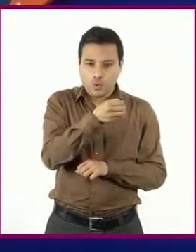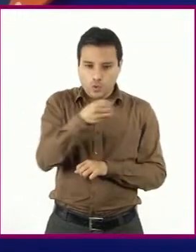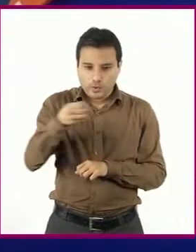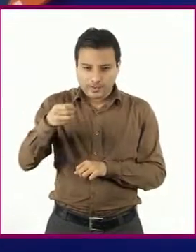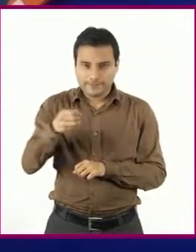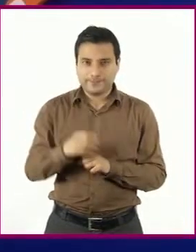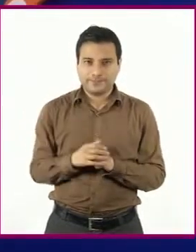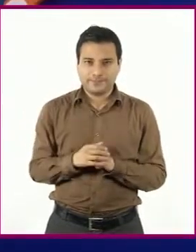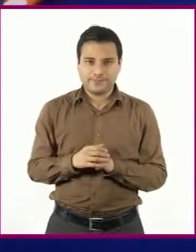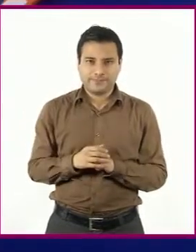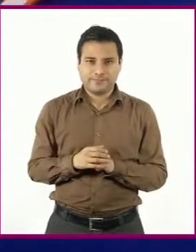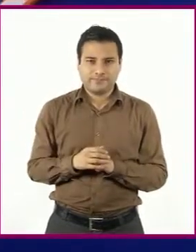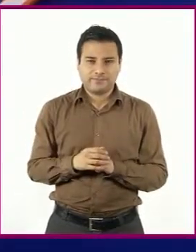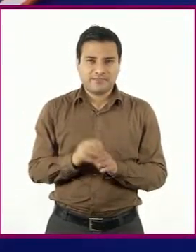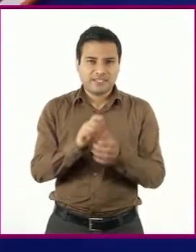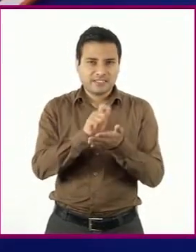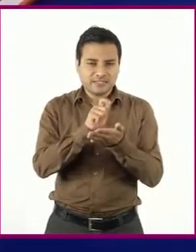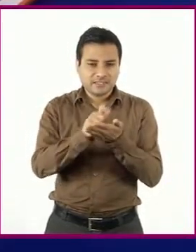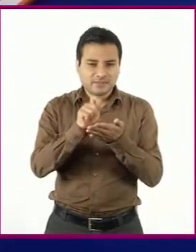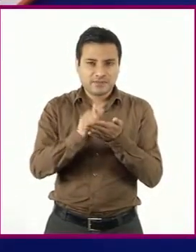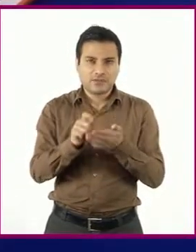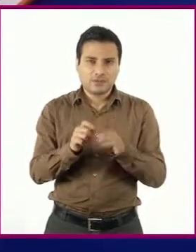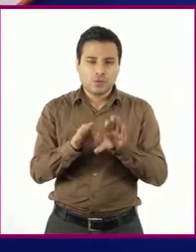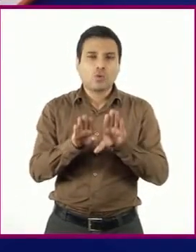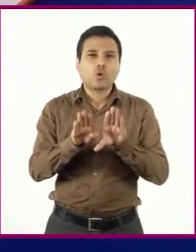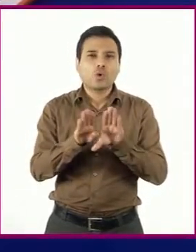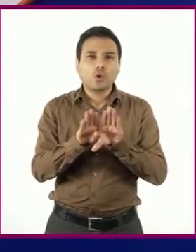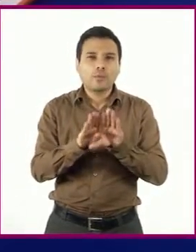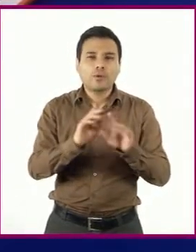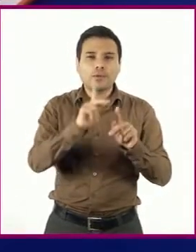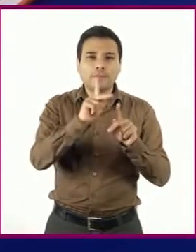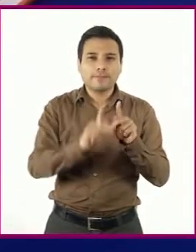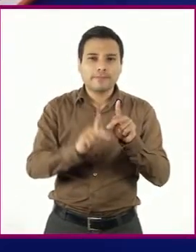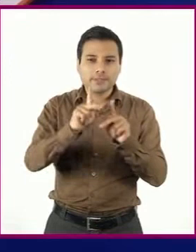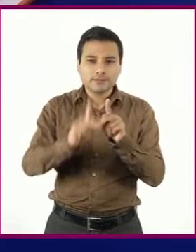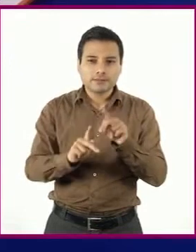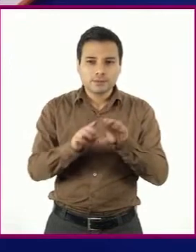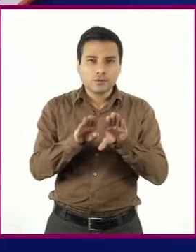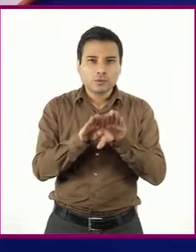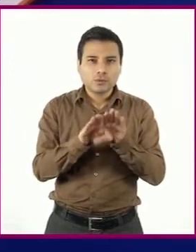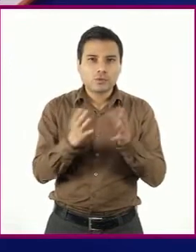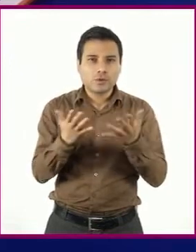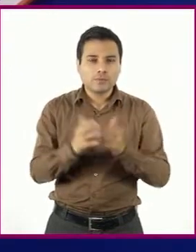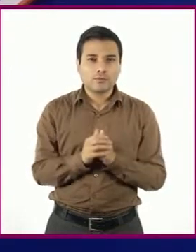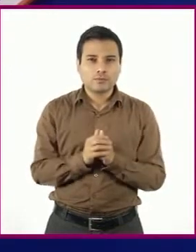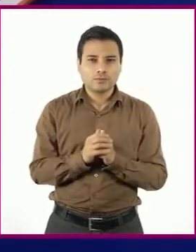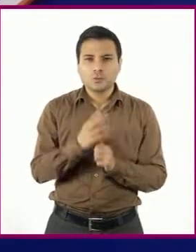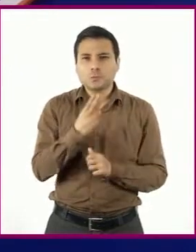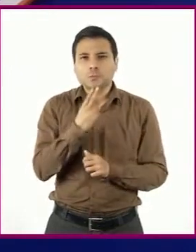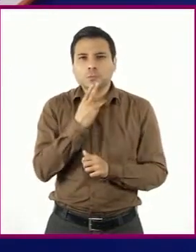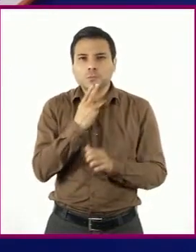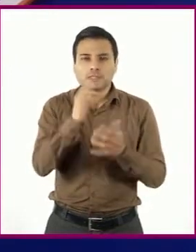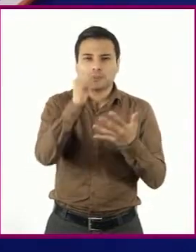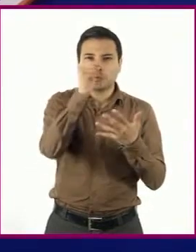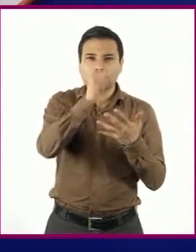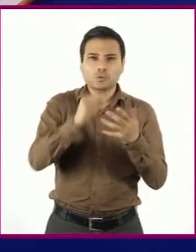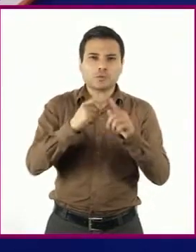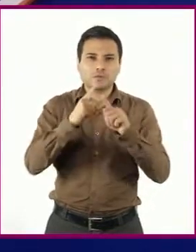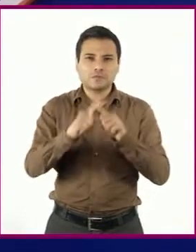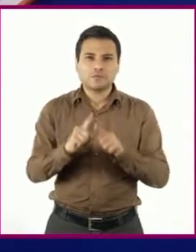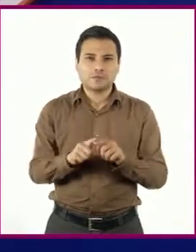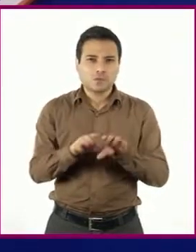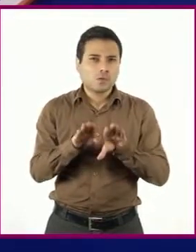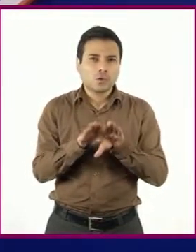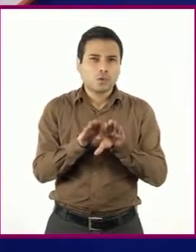están construidos, cuáles son sus partes, así como los rasgos estilísticos del autor y del